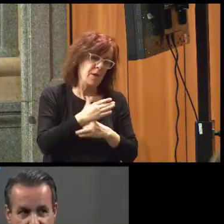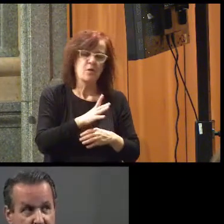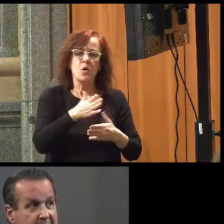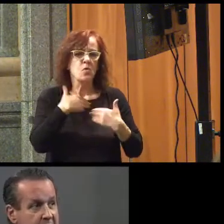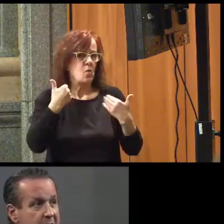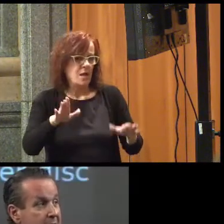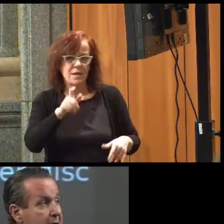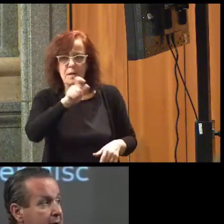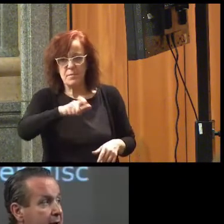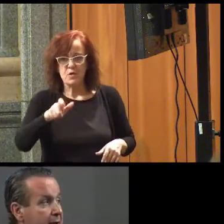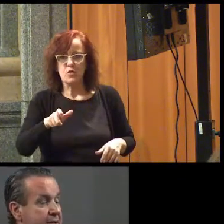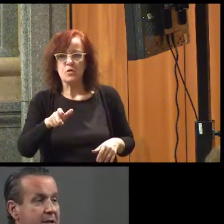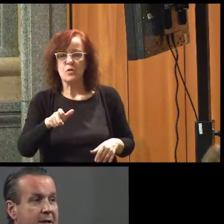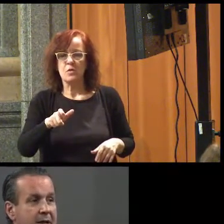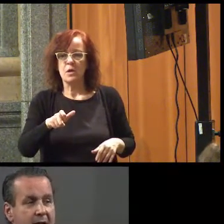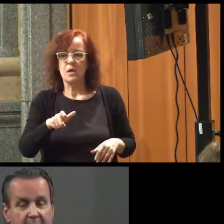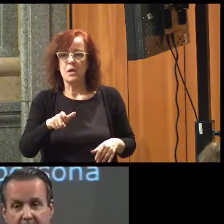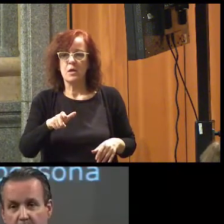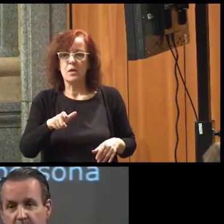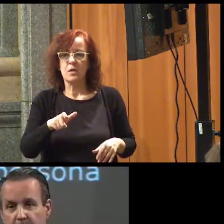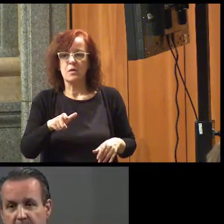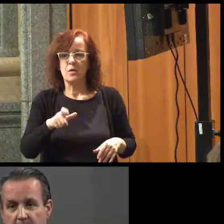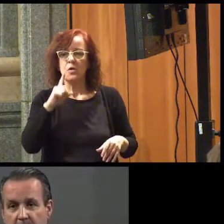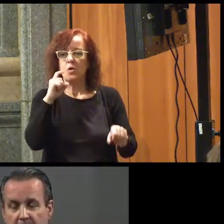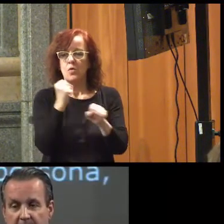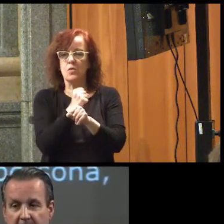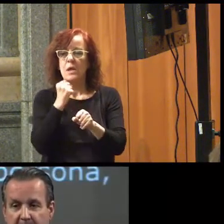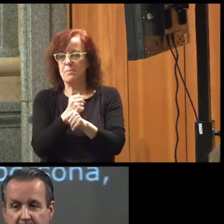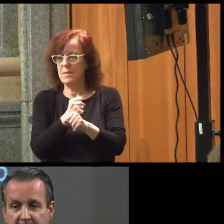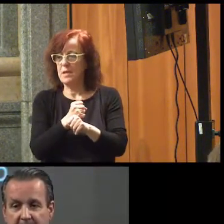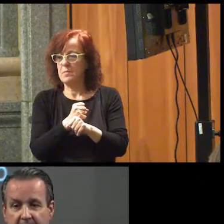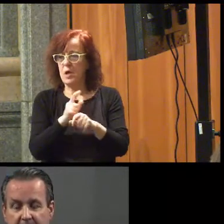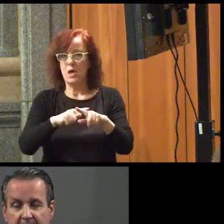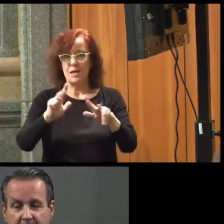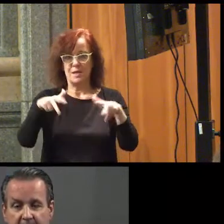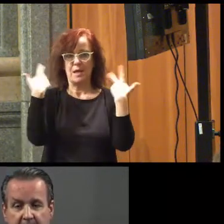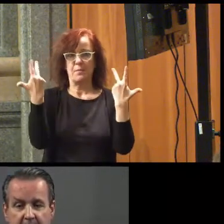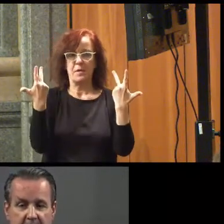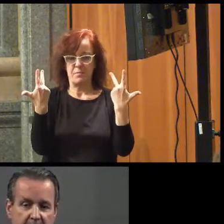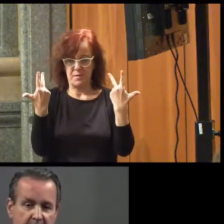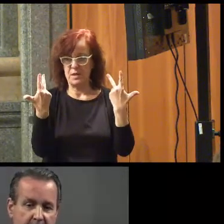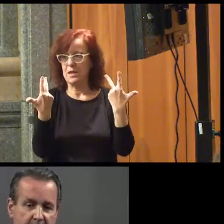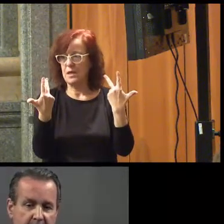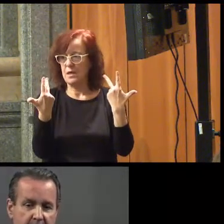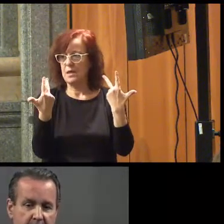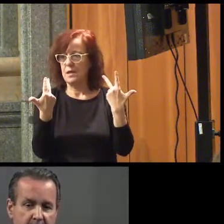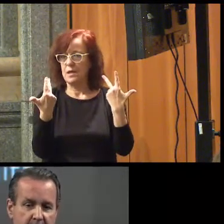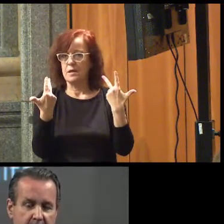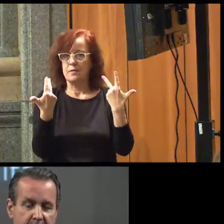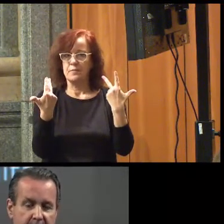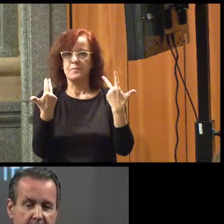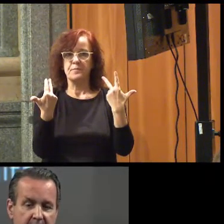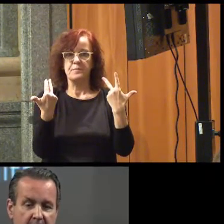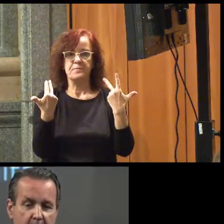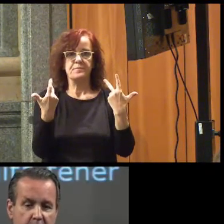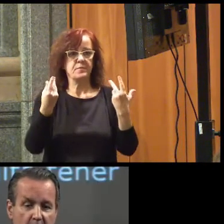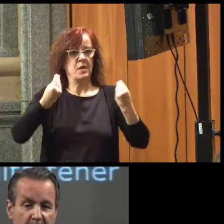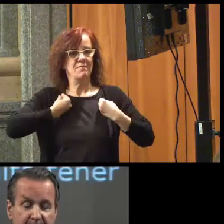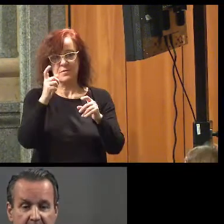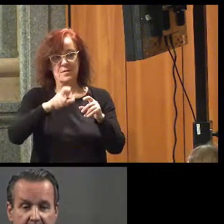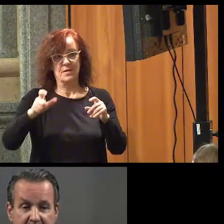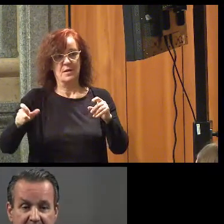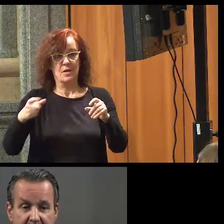cualquier otra persona, es un empleo que le permita el tener cierta vida